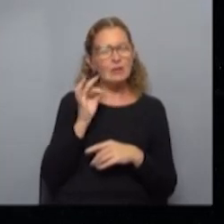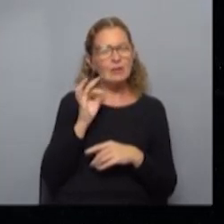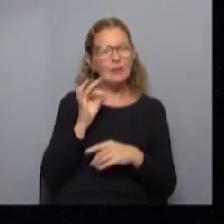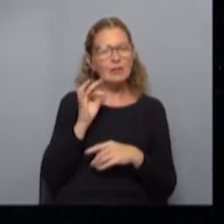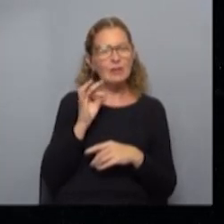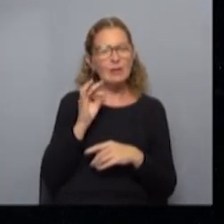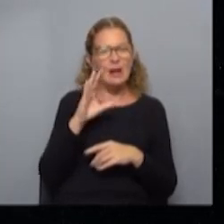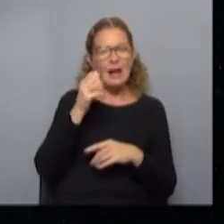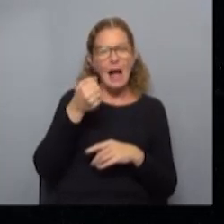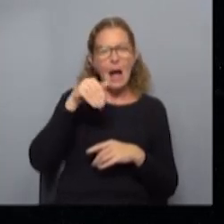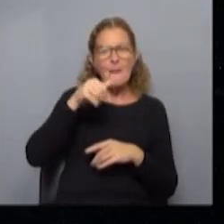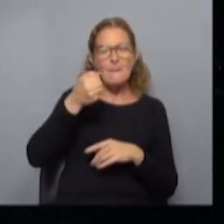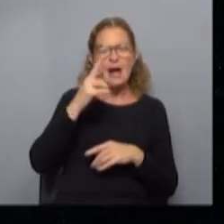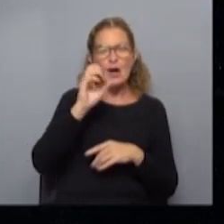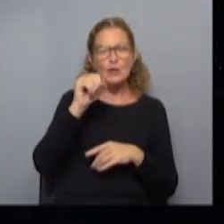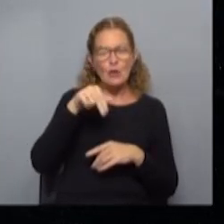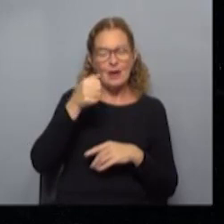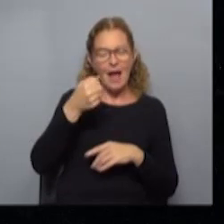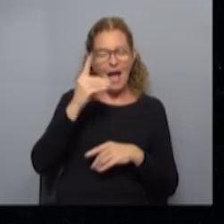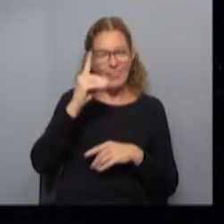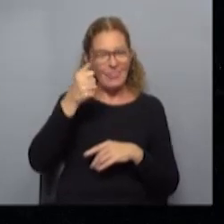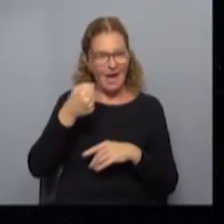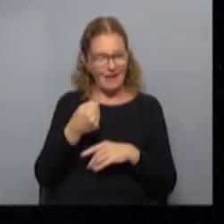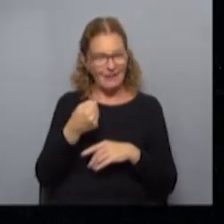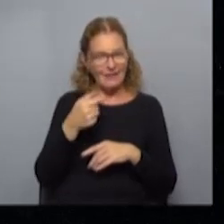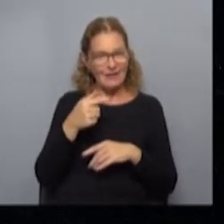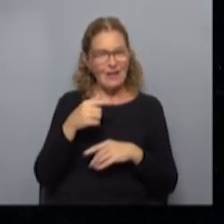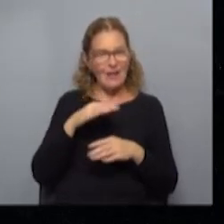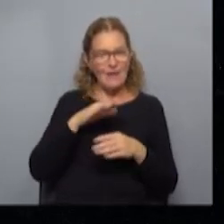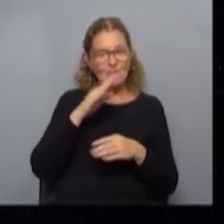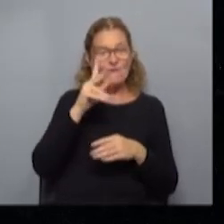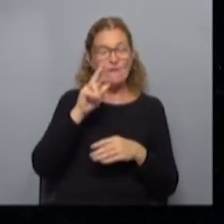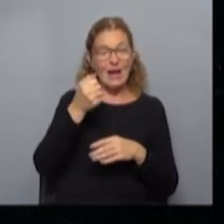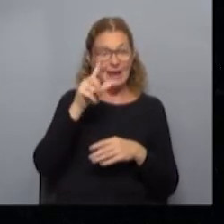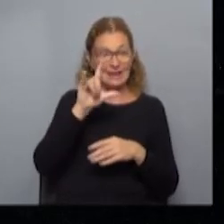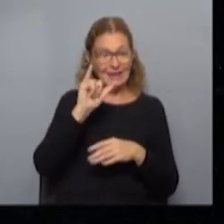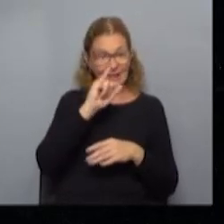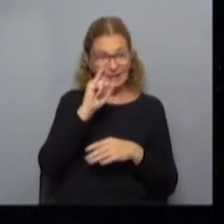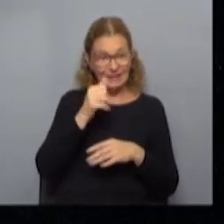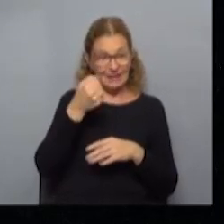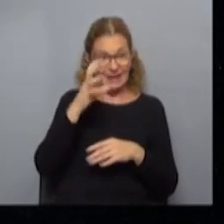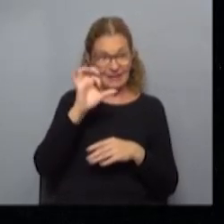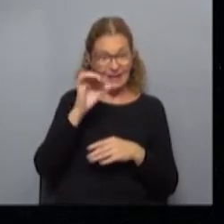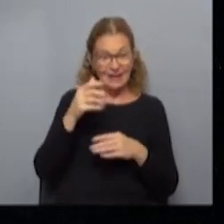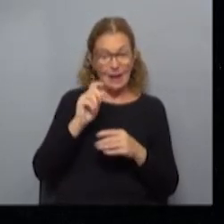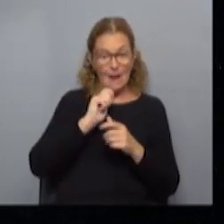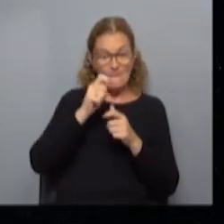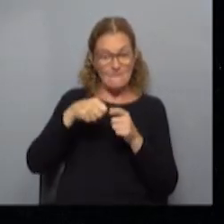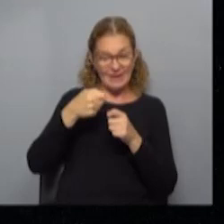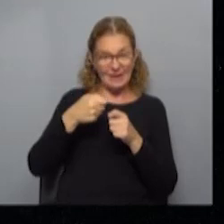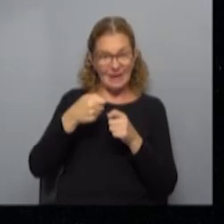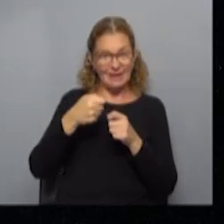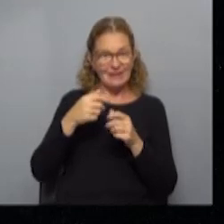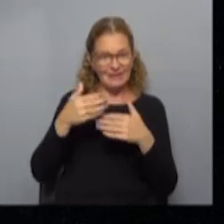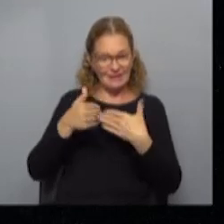De la Camaronada. Se hace en Barra Balizas, justamente en torno a la Camaronada, al camarón, a la pesca del camarón.